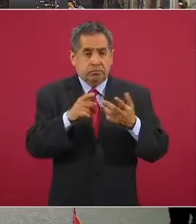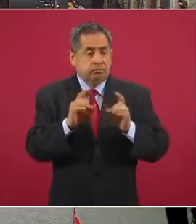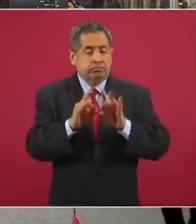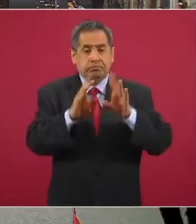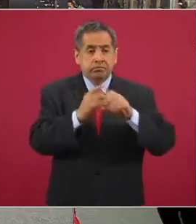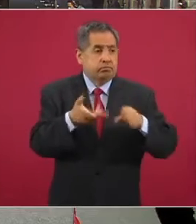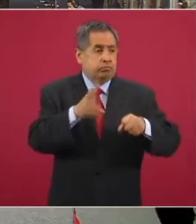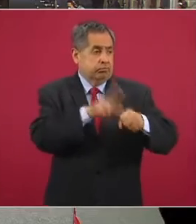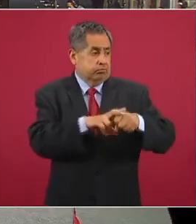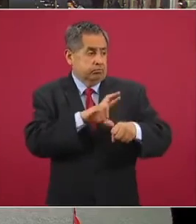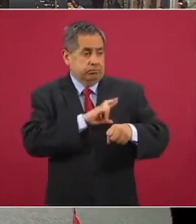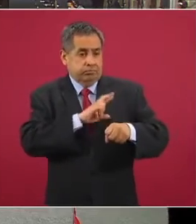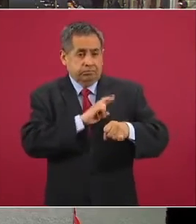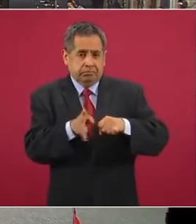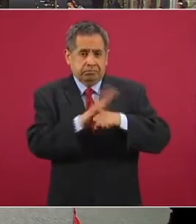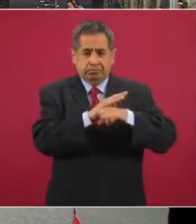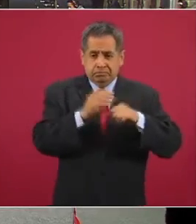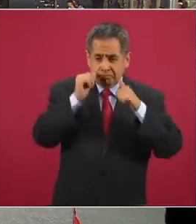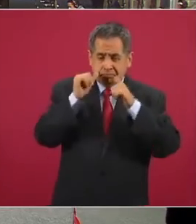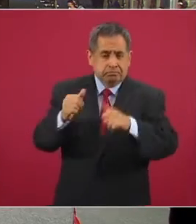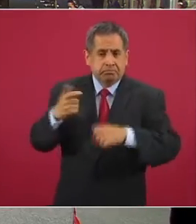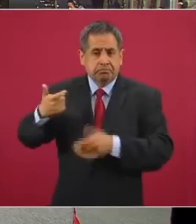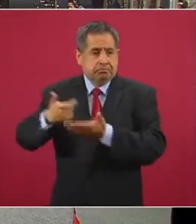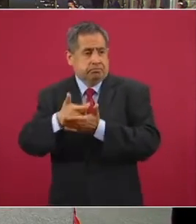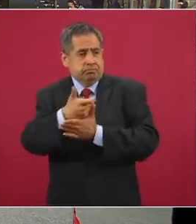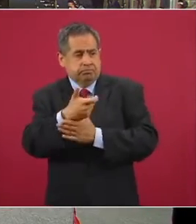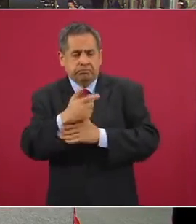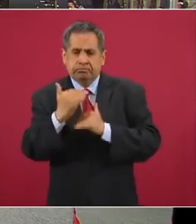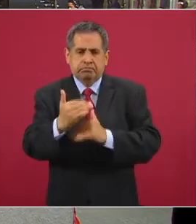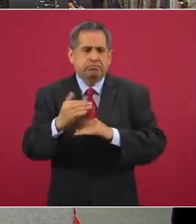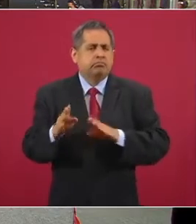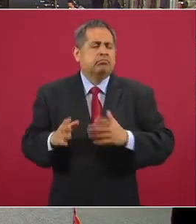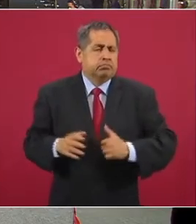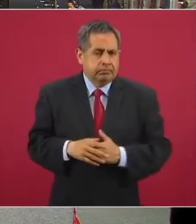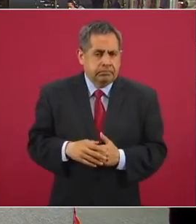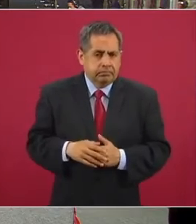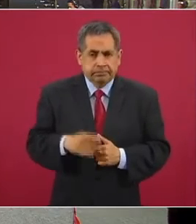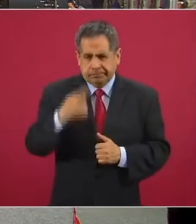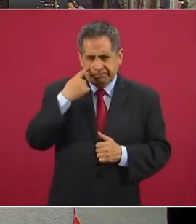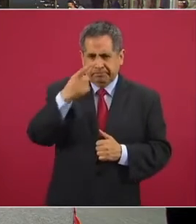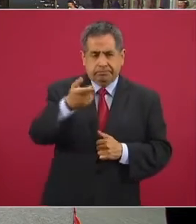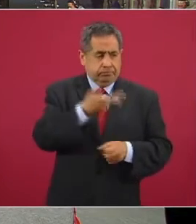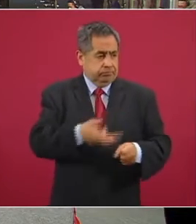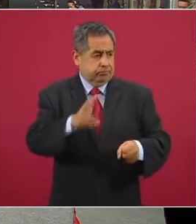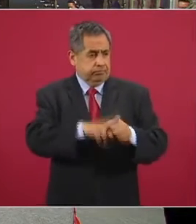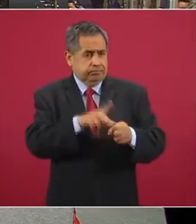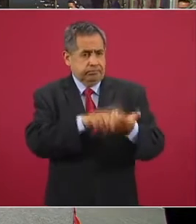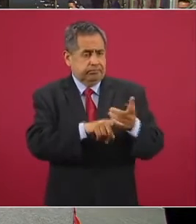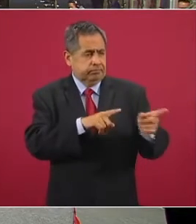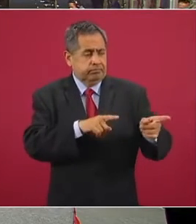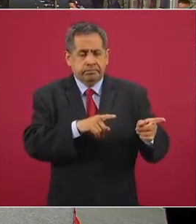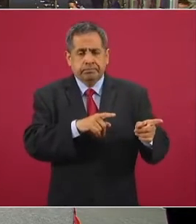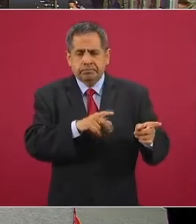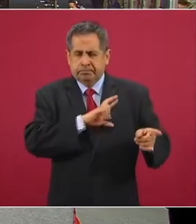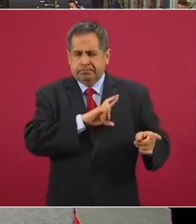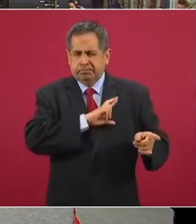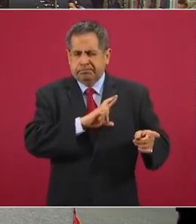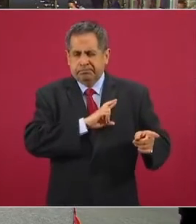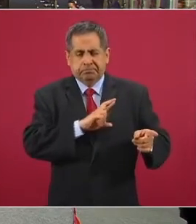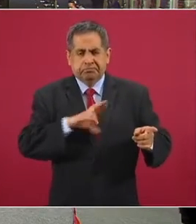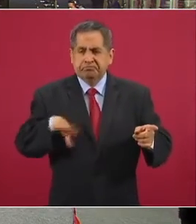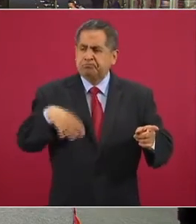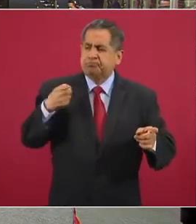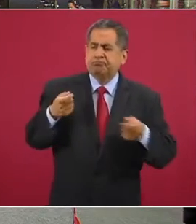hospitales privados. Señor presidente, ¿qué opina de estos abusos que se están dando en los hospitales privados y qué opina de esta opción de que por ley